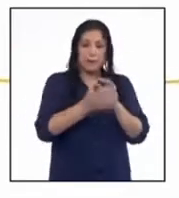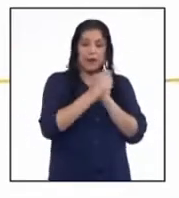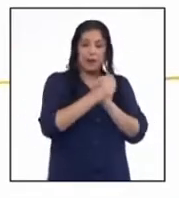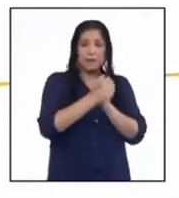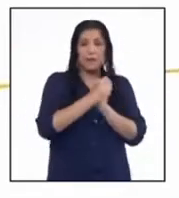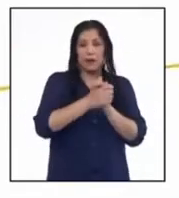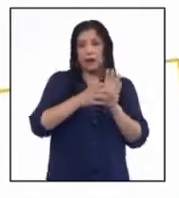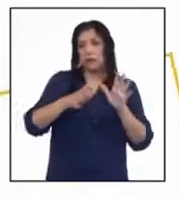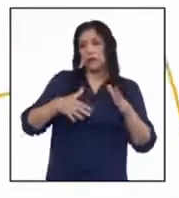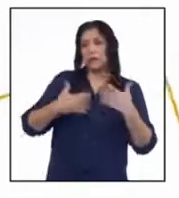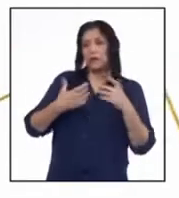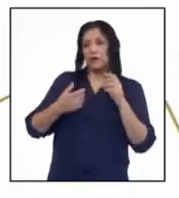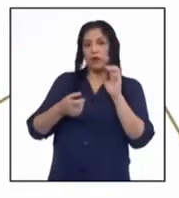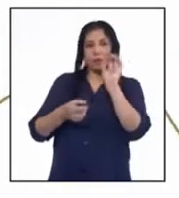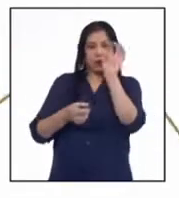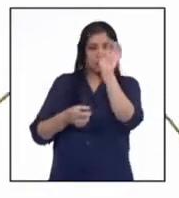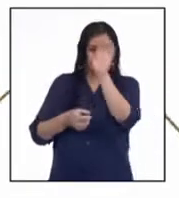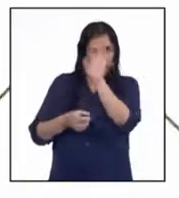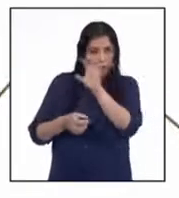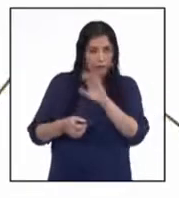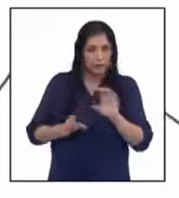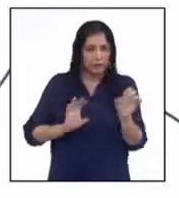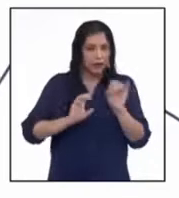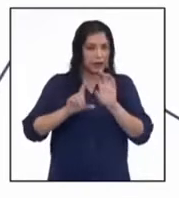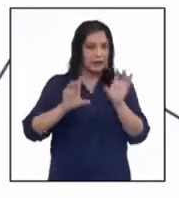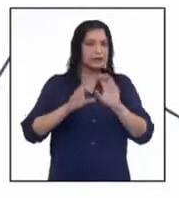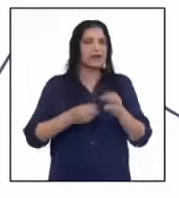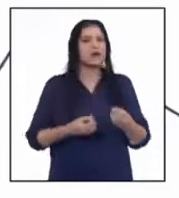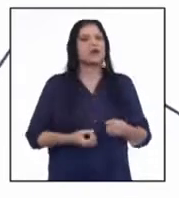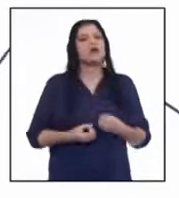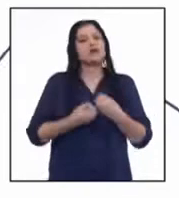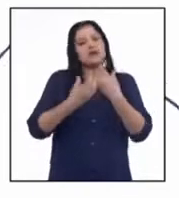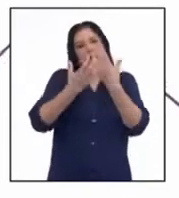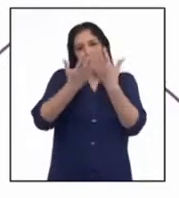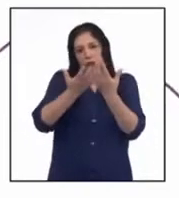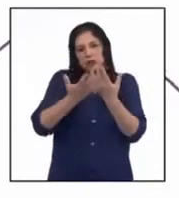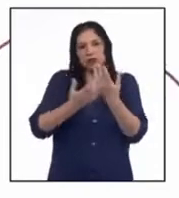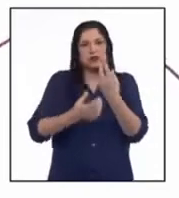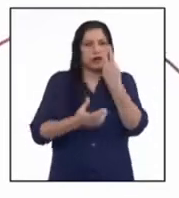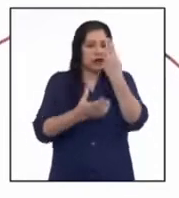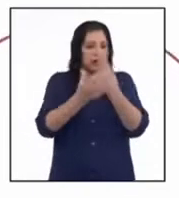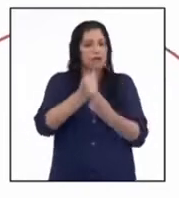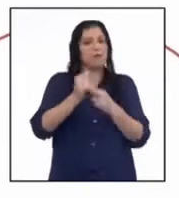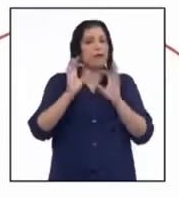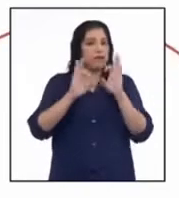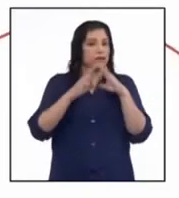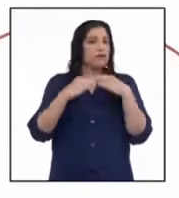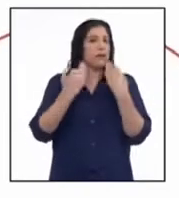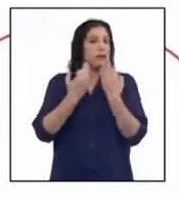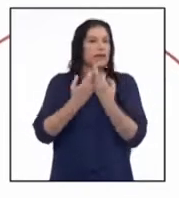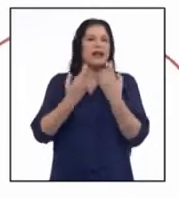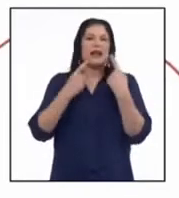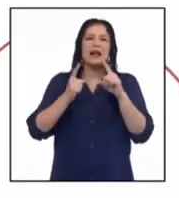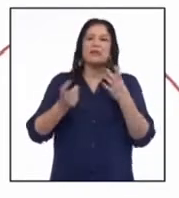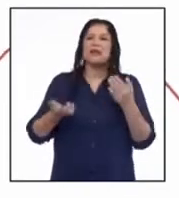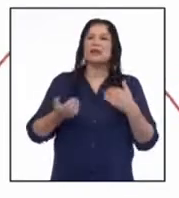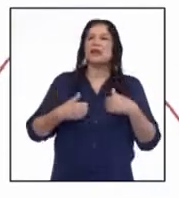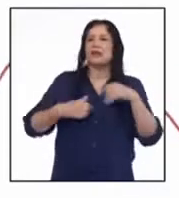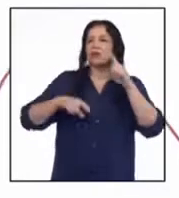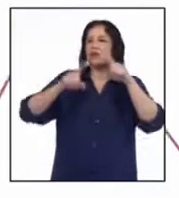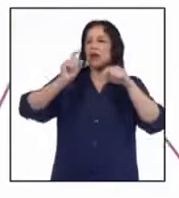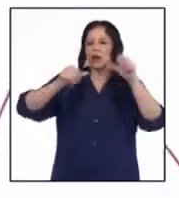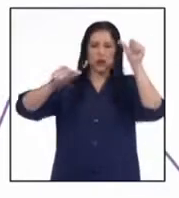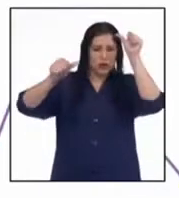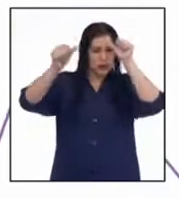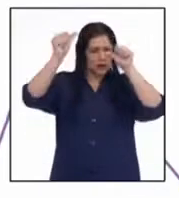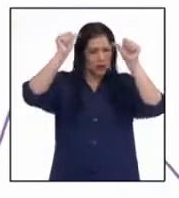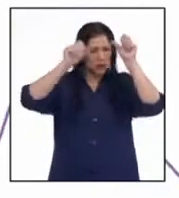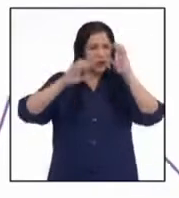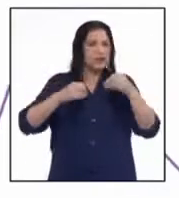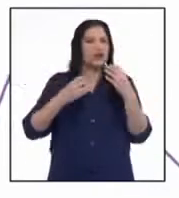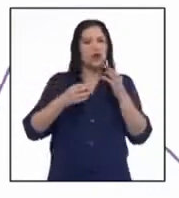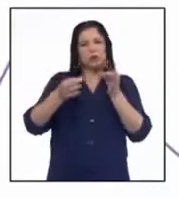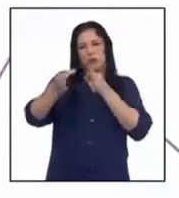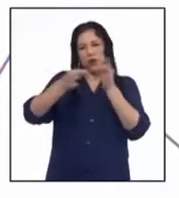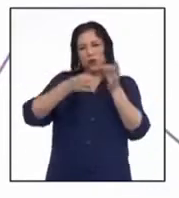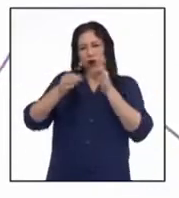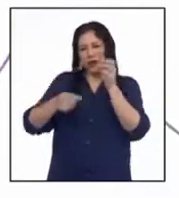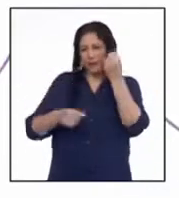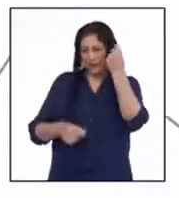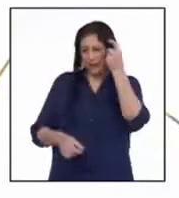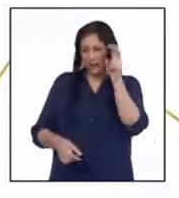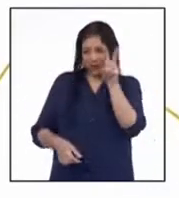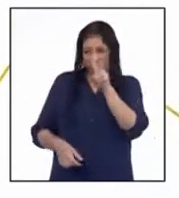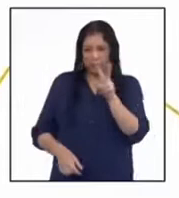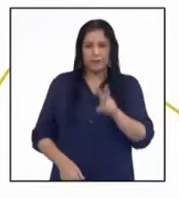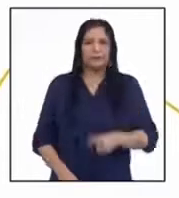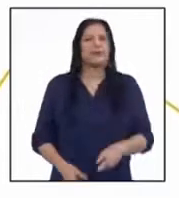yo hemos llegado a completar el gráfico con los aportes de ambas familias, pero tenemos algunas dudas de cómo interpretarlo.